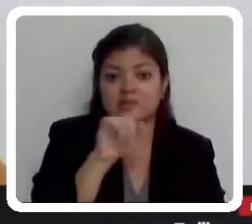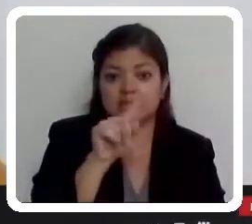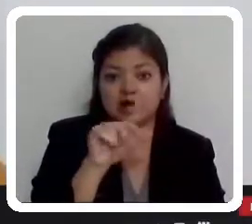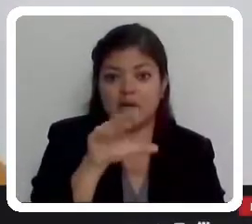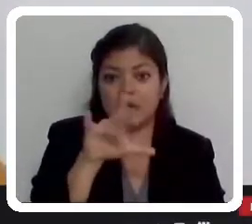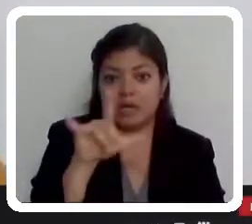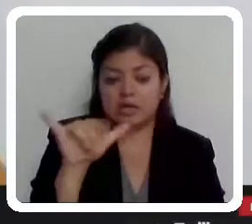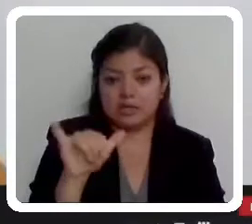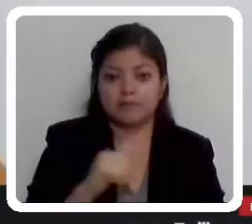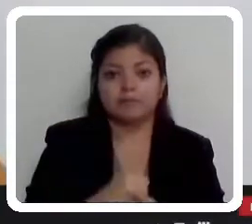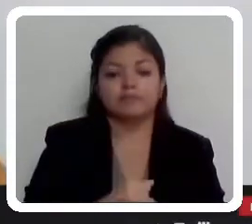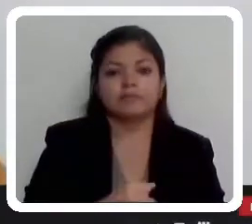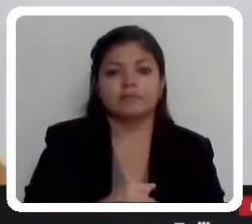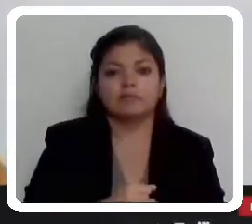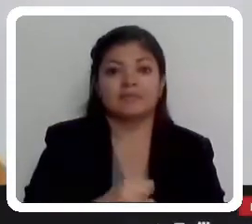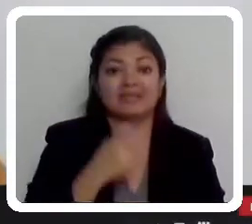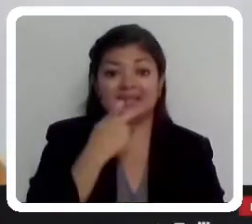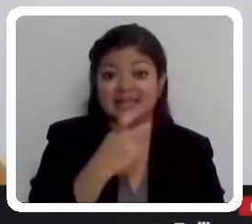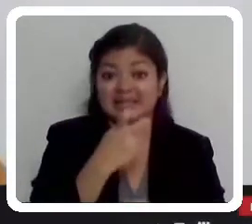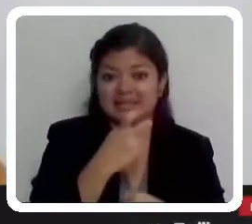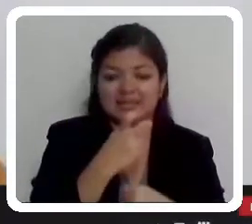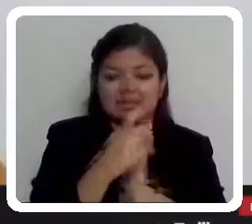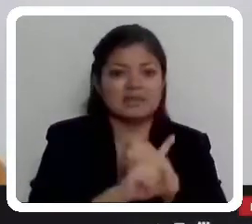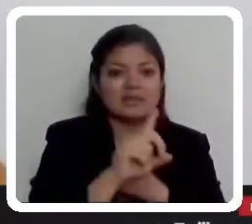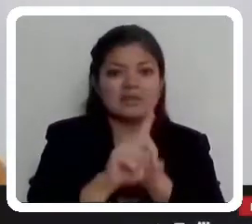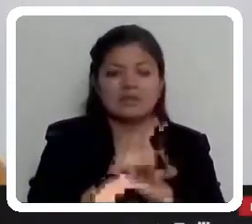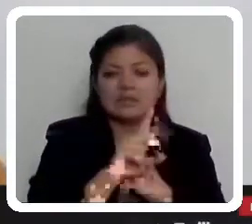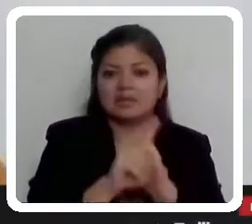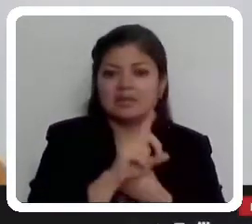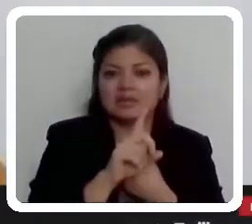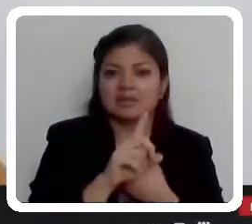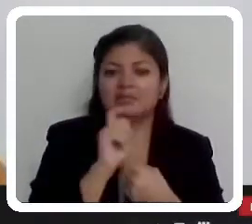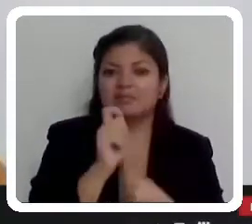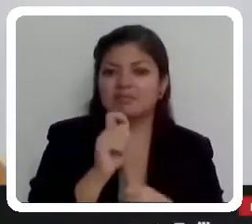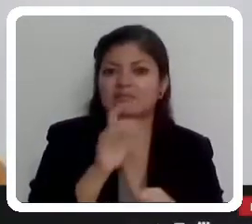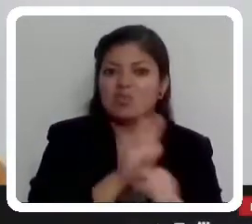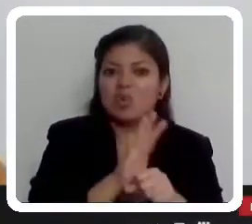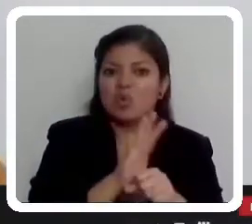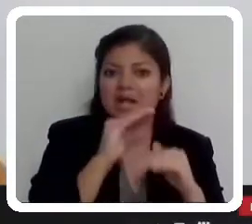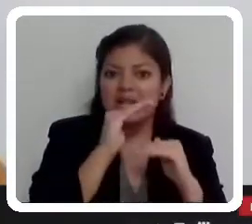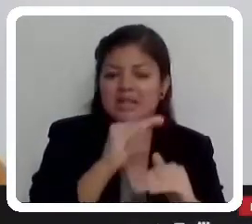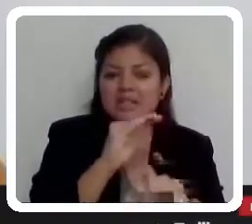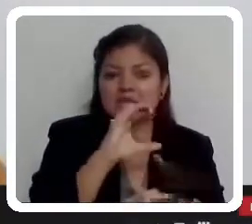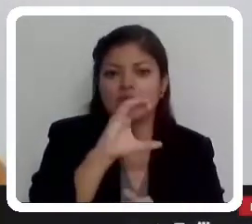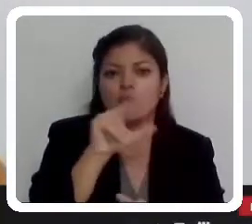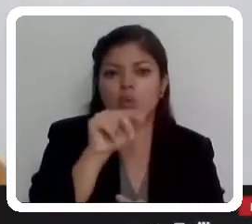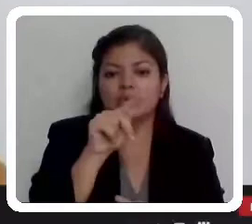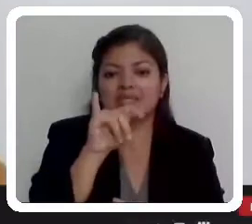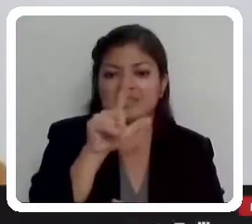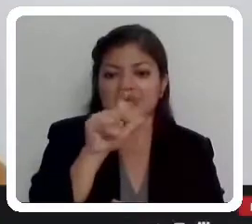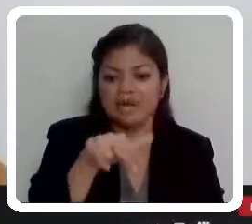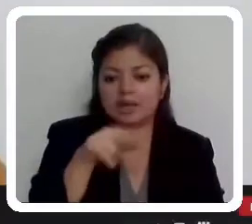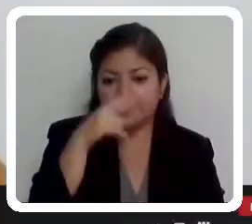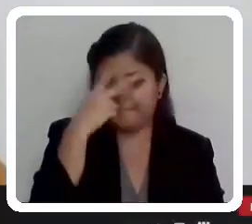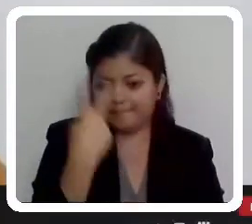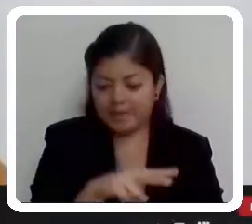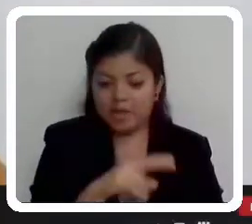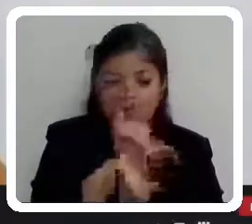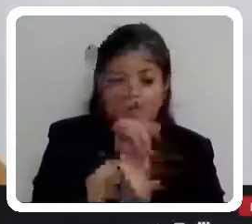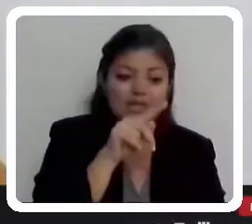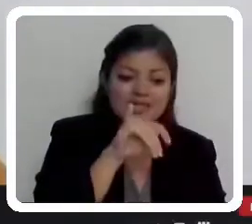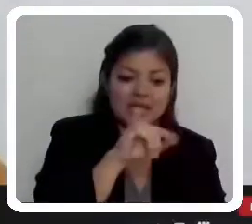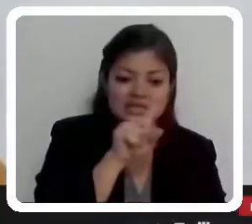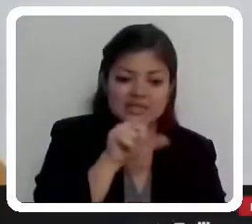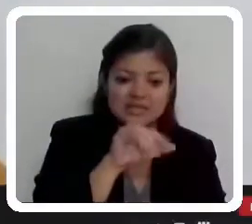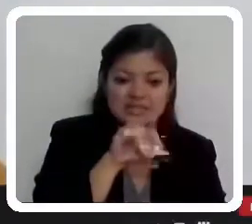Precisamente el problema en el que están los límites territoriales entre Coautitlán México y Coautitlán Iscala representa